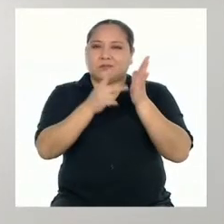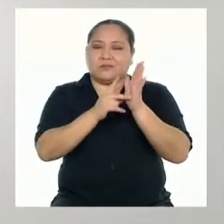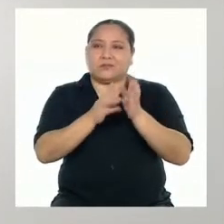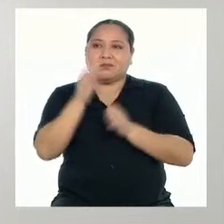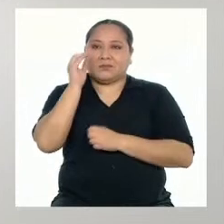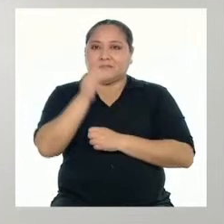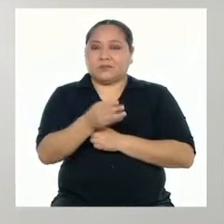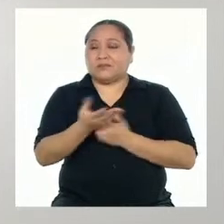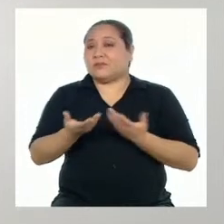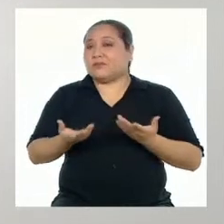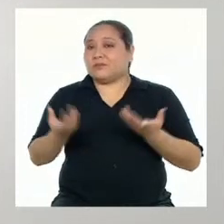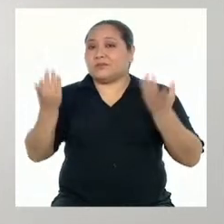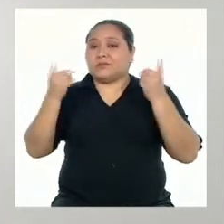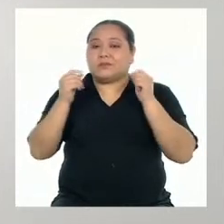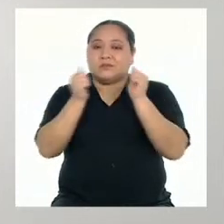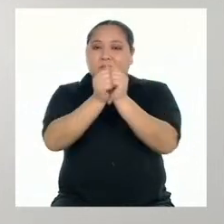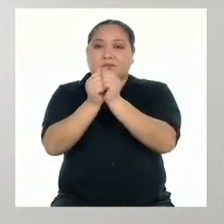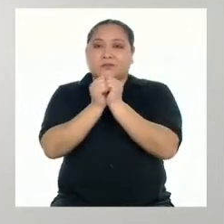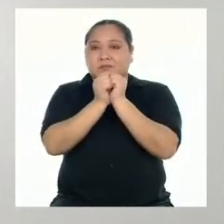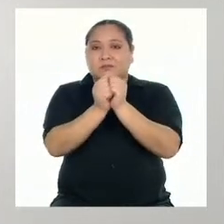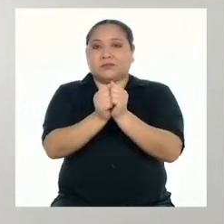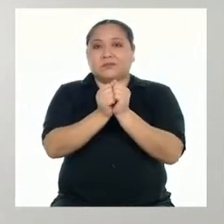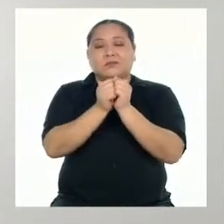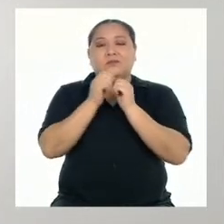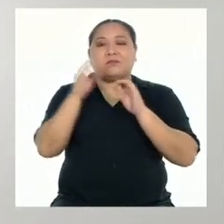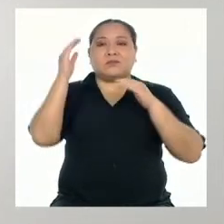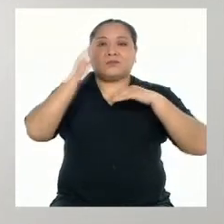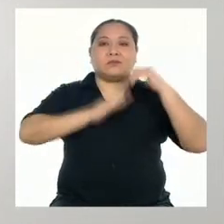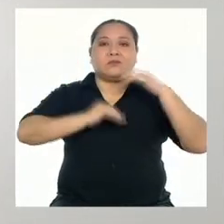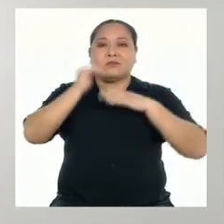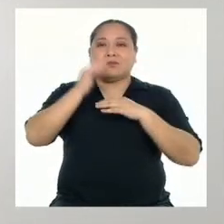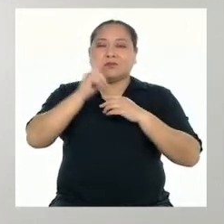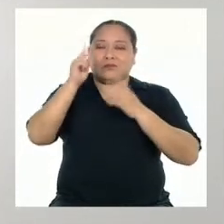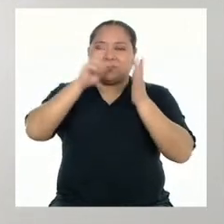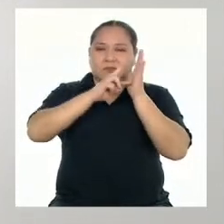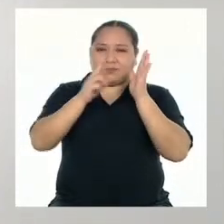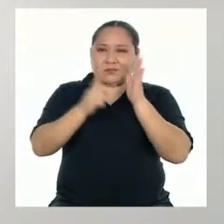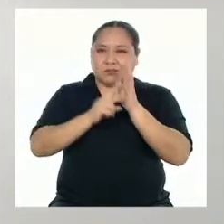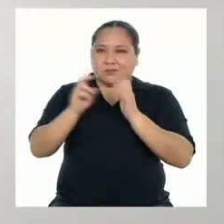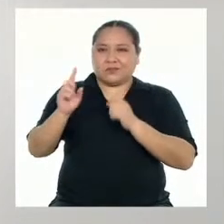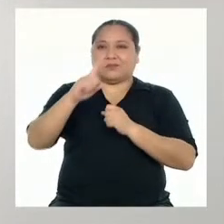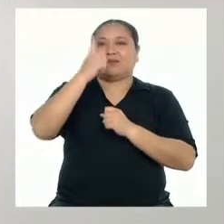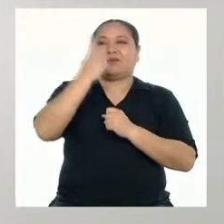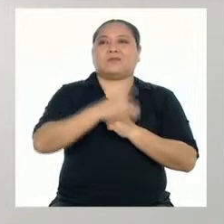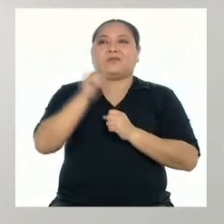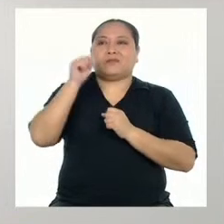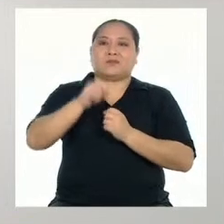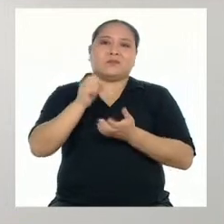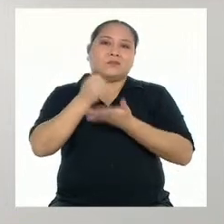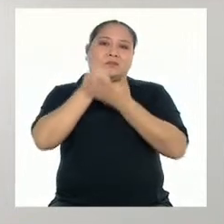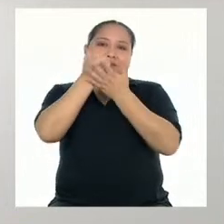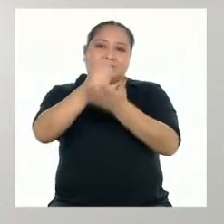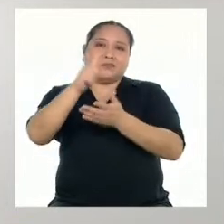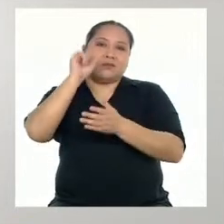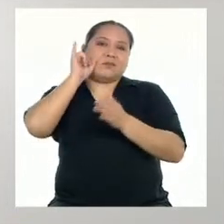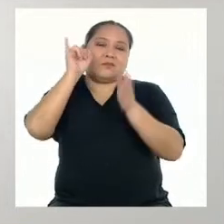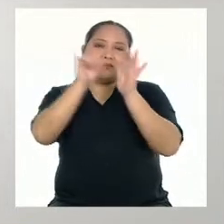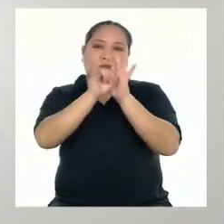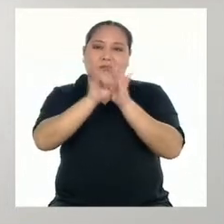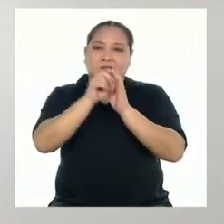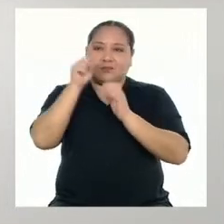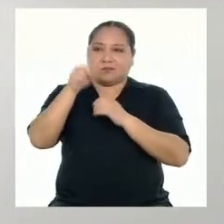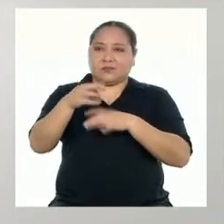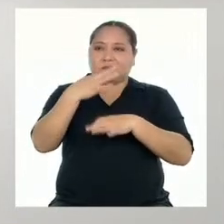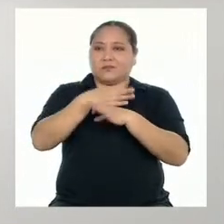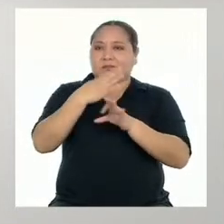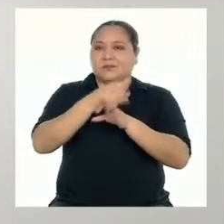y que cuando están juntas, pasan a construir un significado único por medio de una imagen. Es